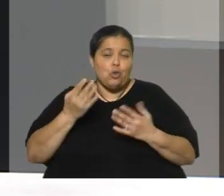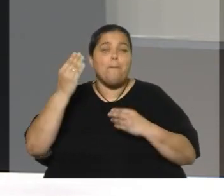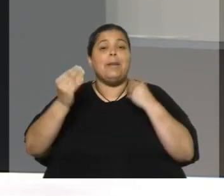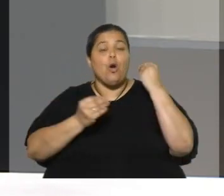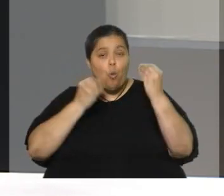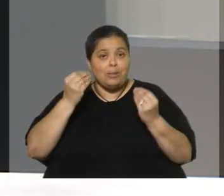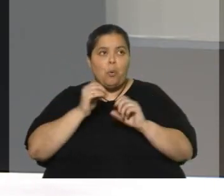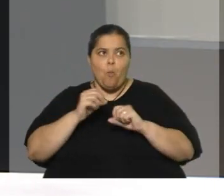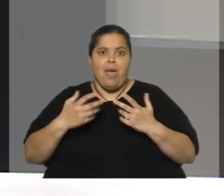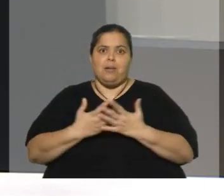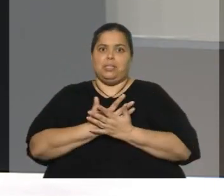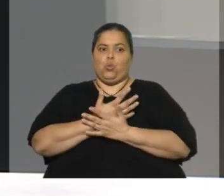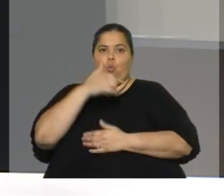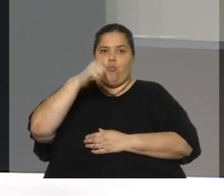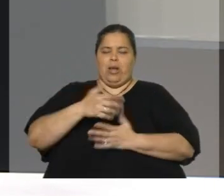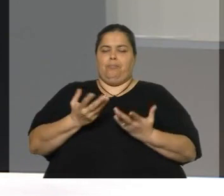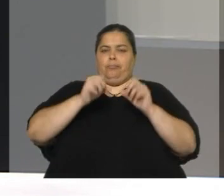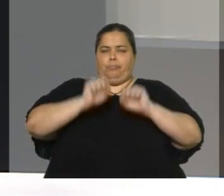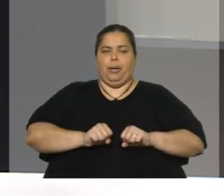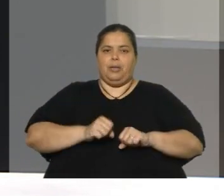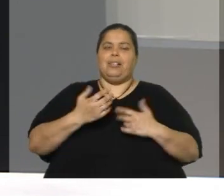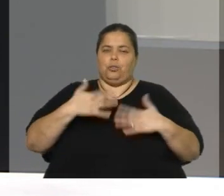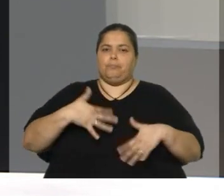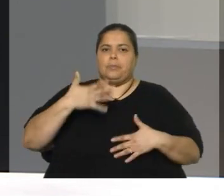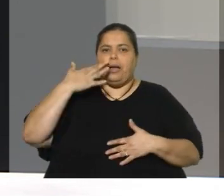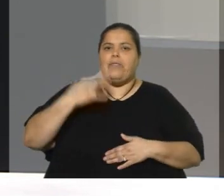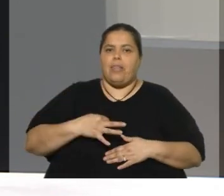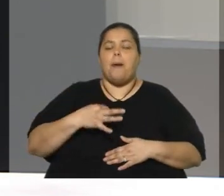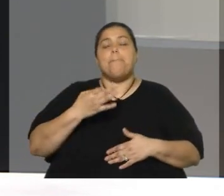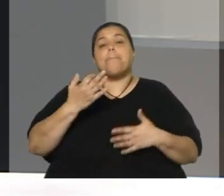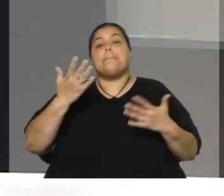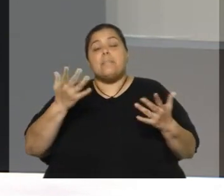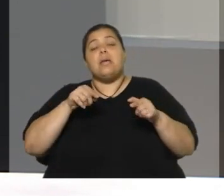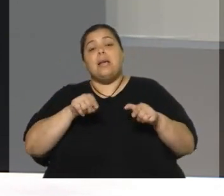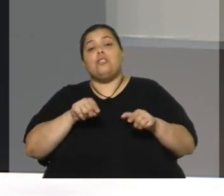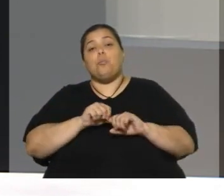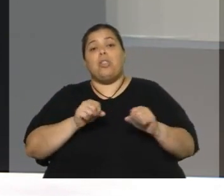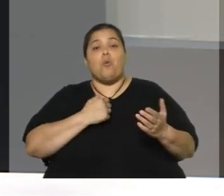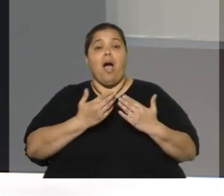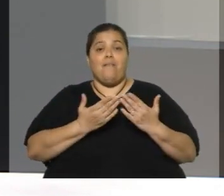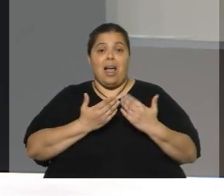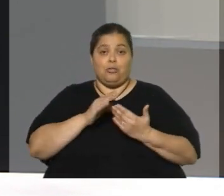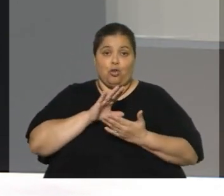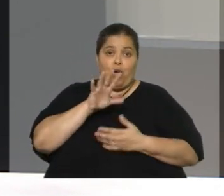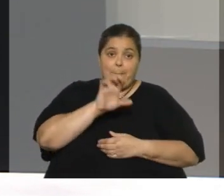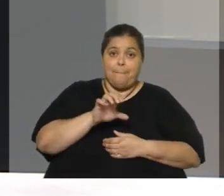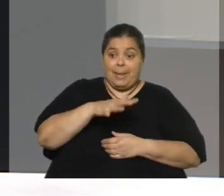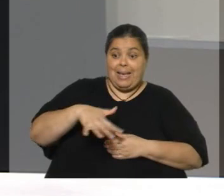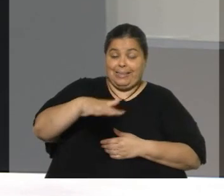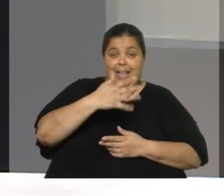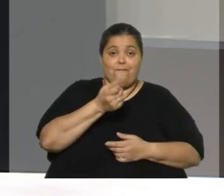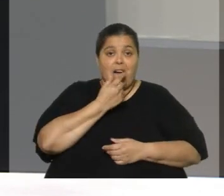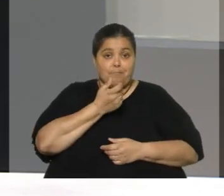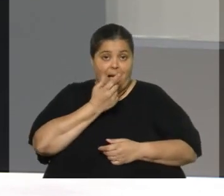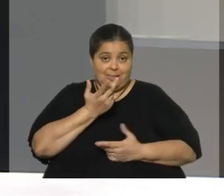legítima y real. Nosotros estuvimos hablando, decía, con empresarios del rubro y,